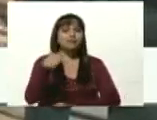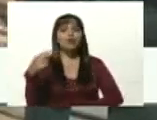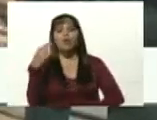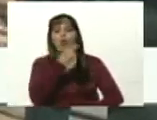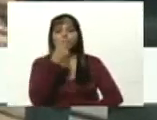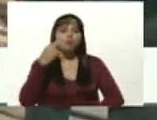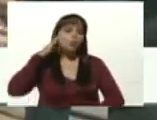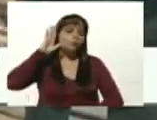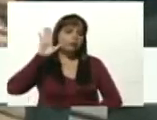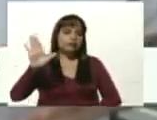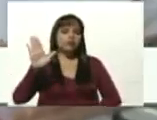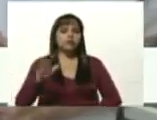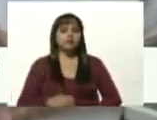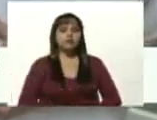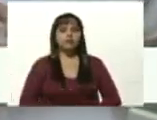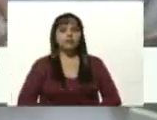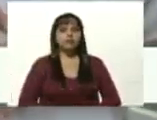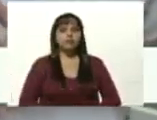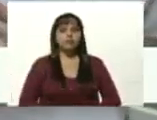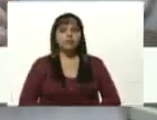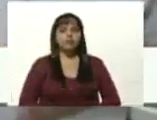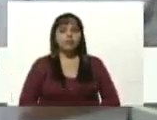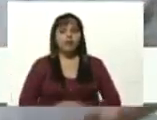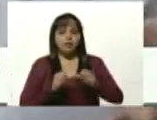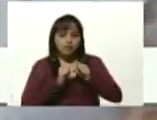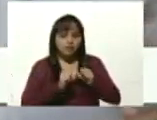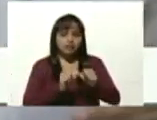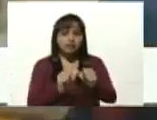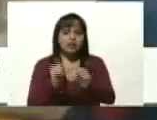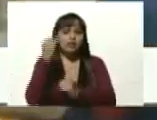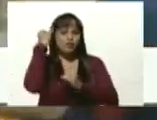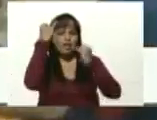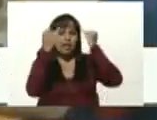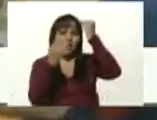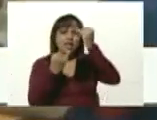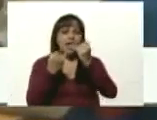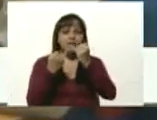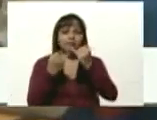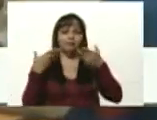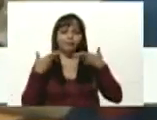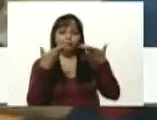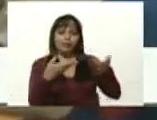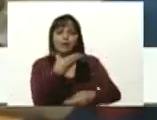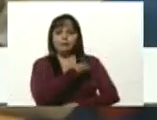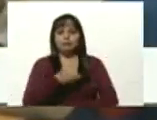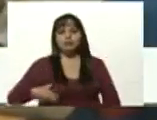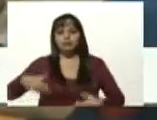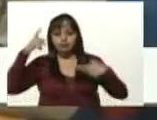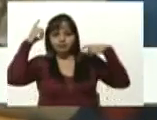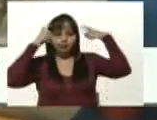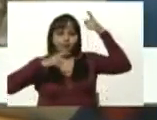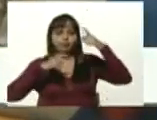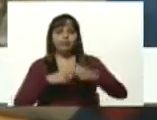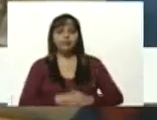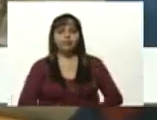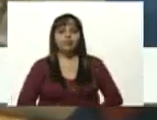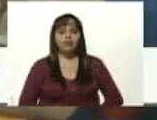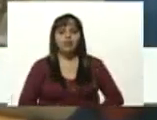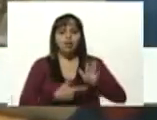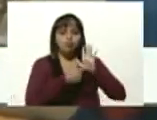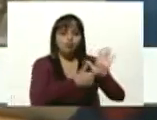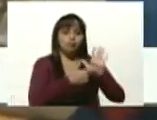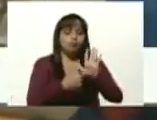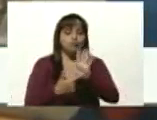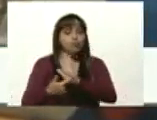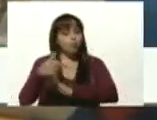que siguiendo las ideas visionarias de nuestro comandante Hugo Chávez y plasmadas hoy